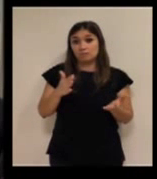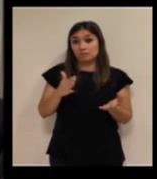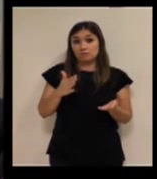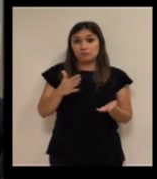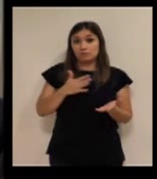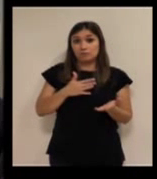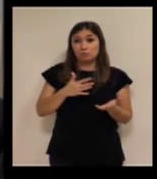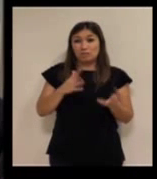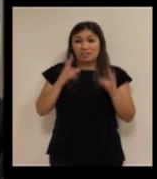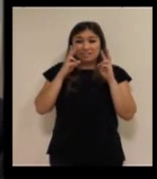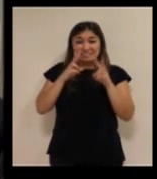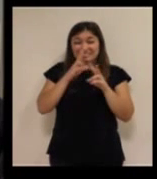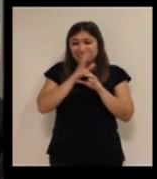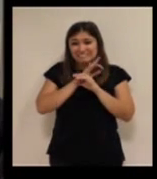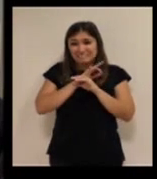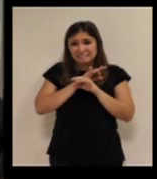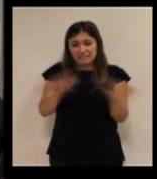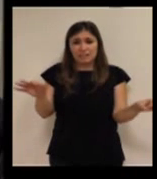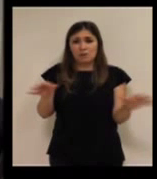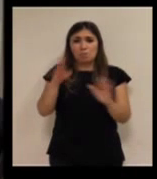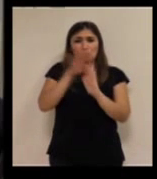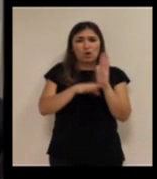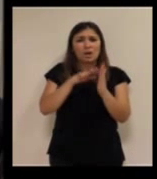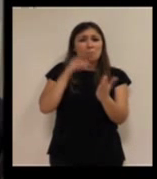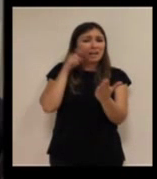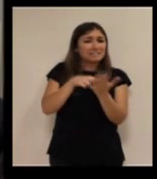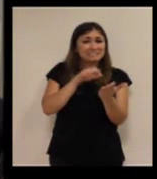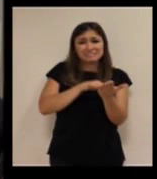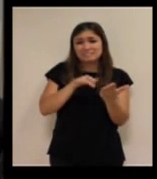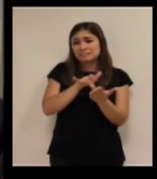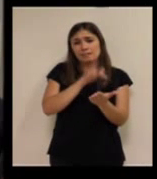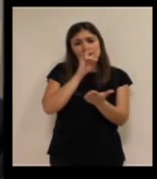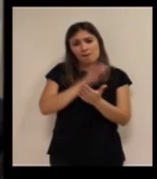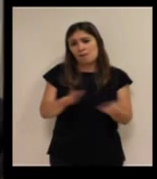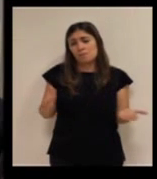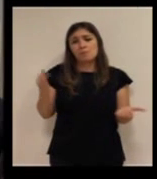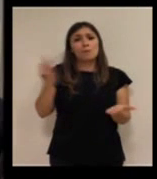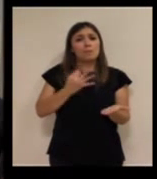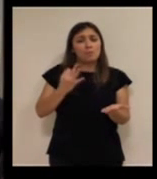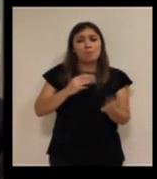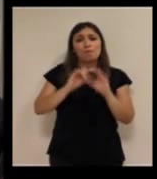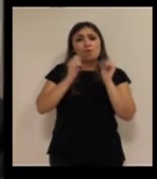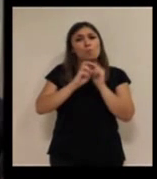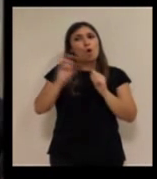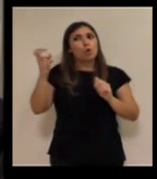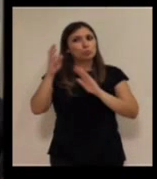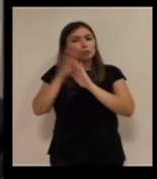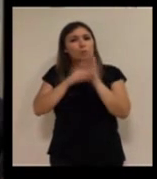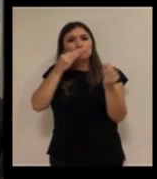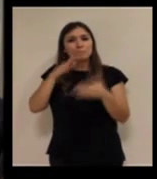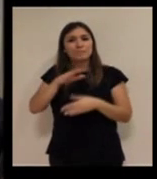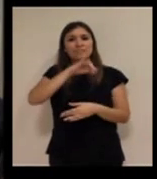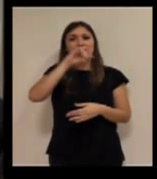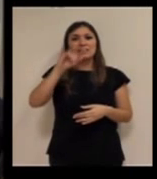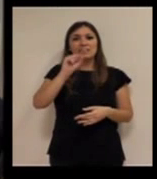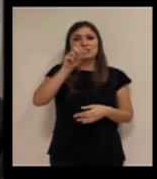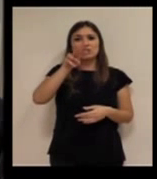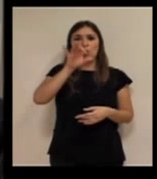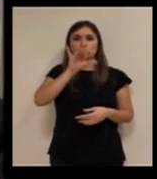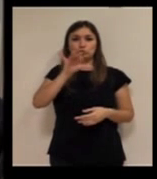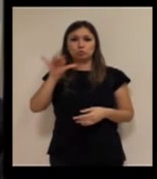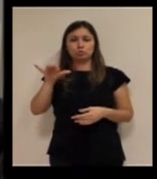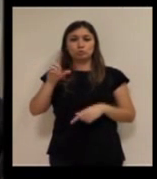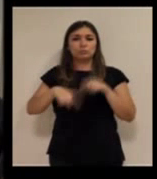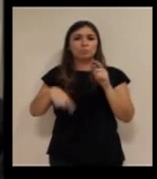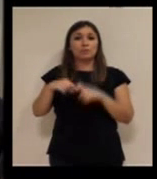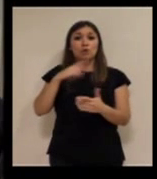no tiene capacidad para visualizar ninguna información del programa con lo cual le tiene que llegar a través de otro programa el